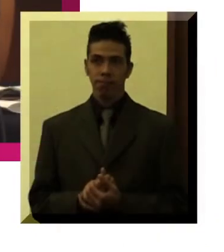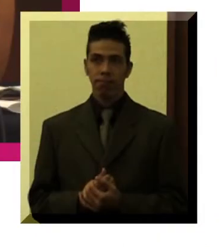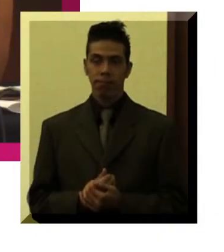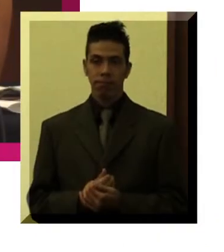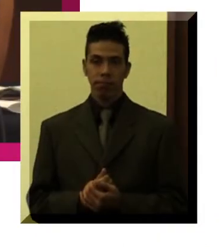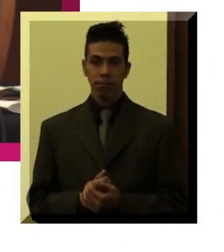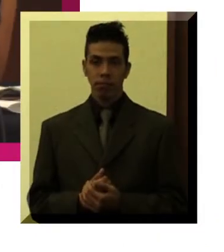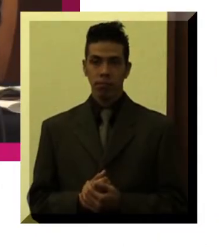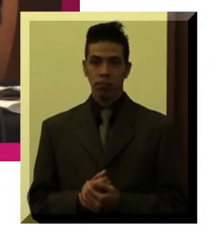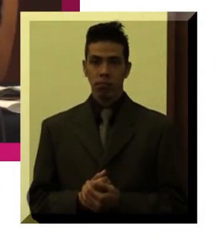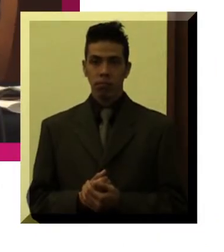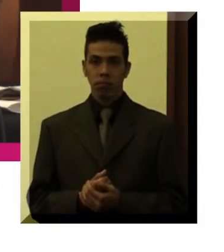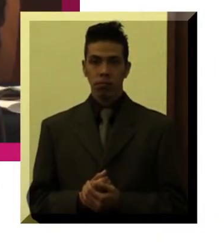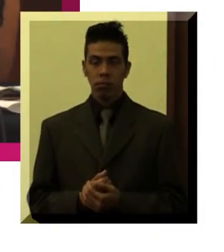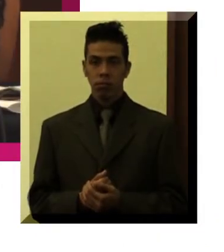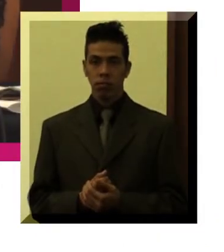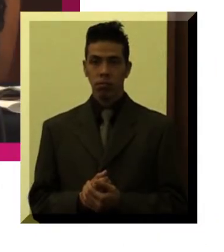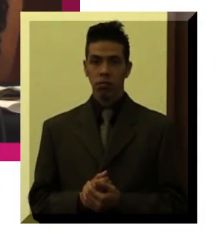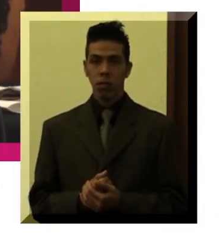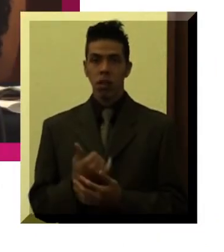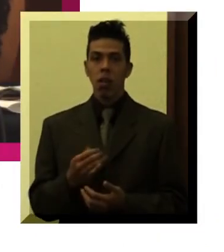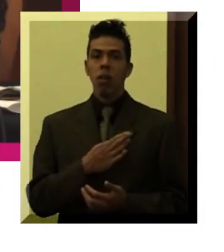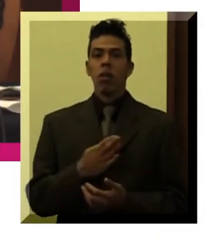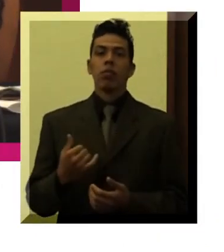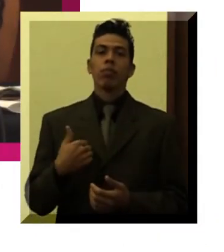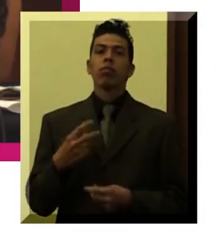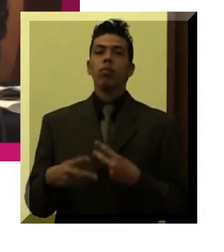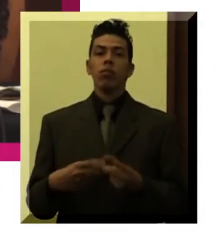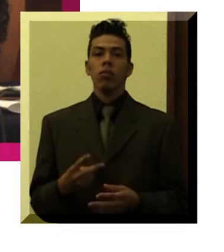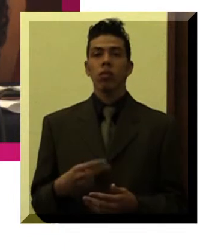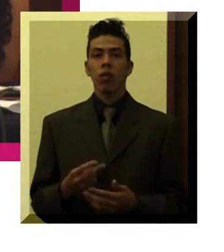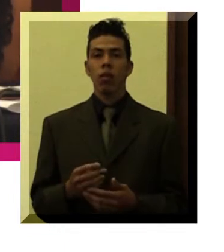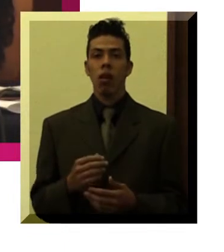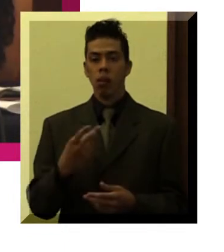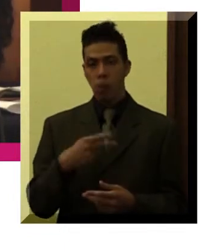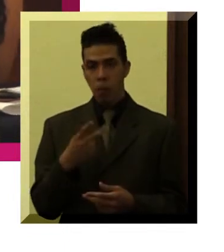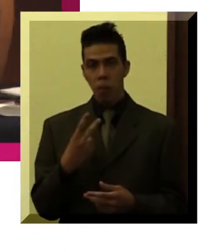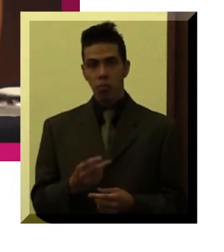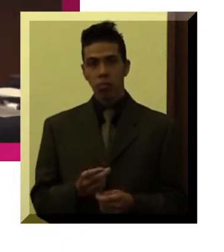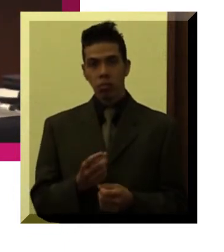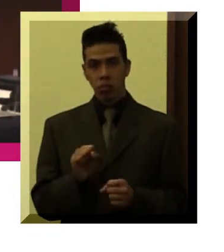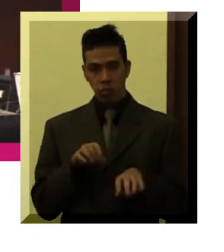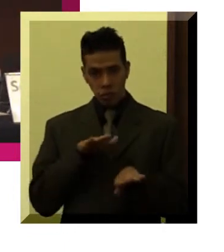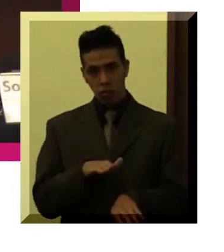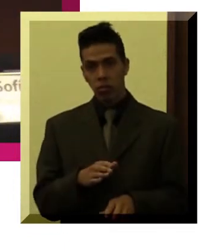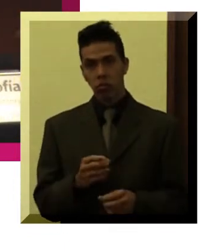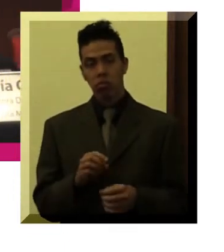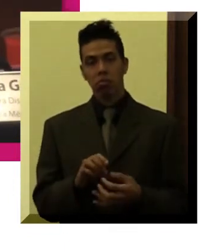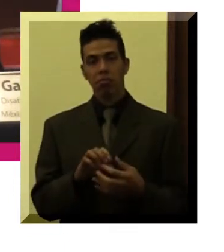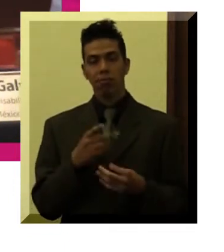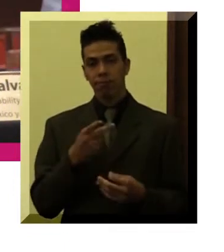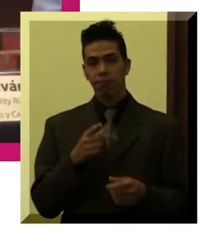Y bueno, yo les voy a hablar precisamente sobre el contexto general de la Convención sobre los